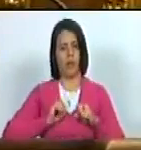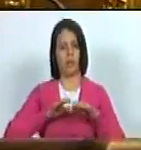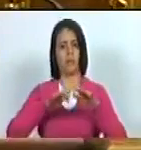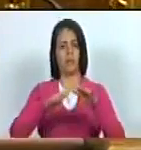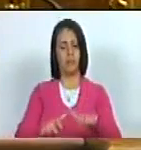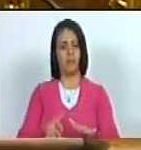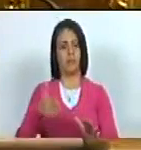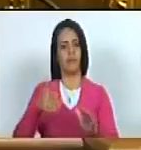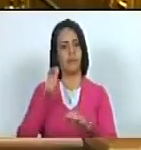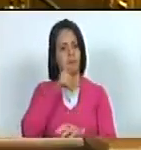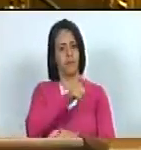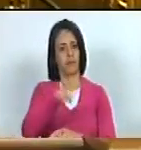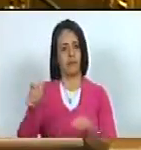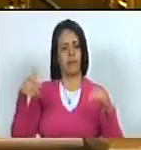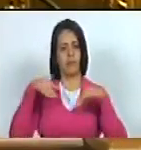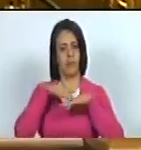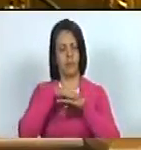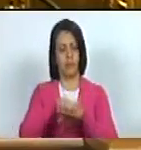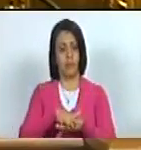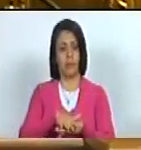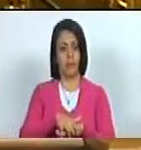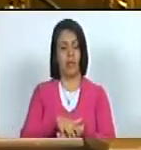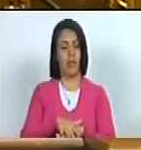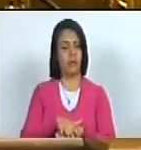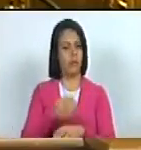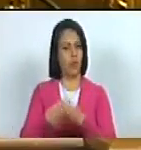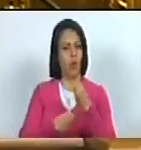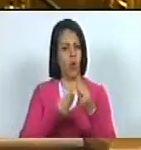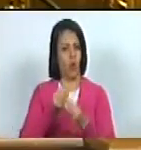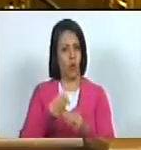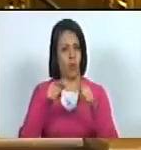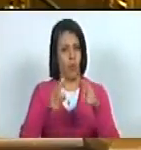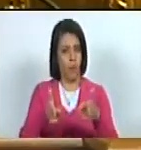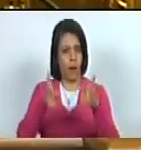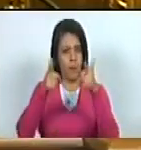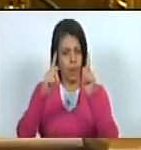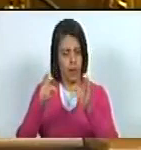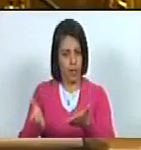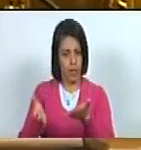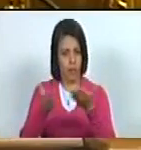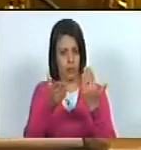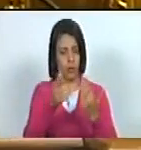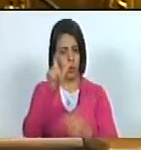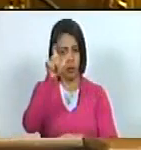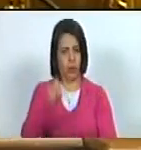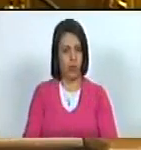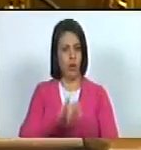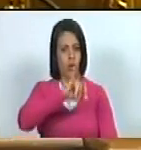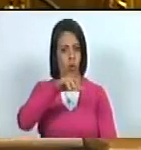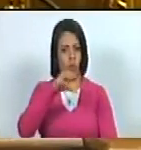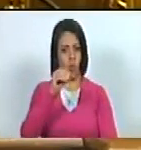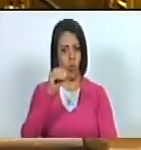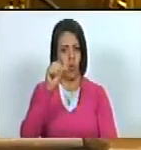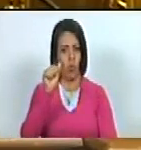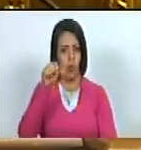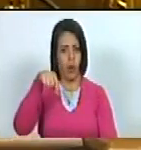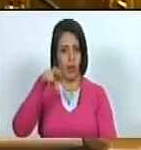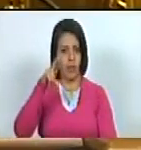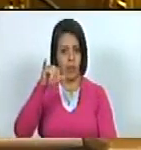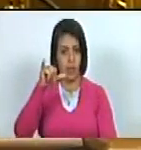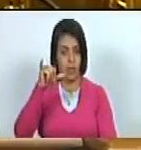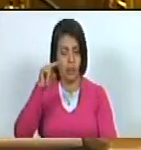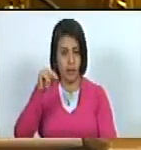soberanía e integración mediante el cual autoriza el ciudadano Joaquín Pérez allí